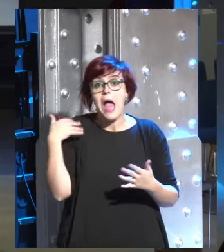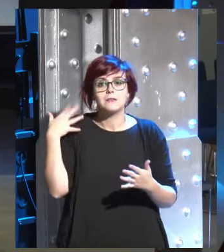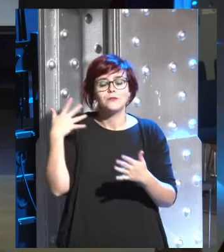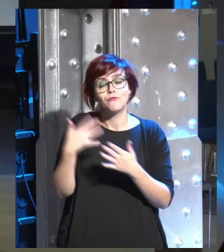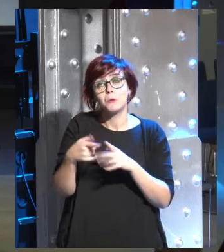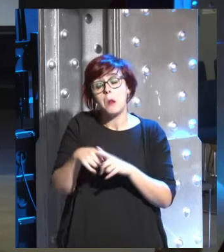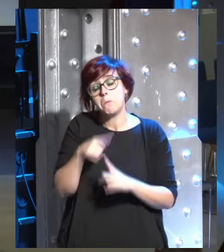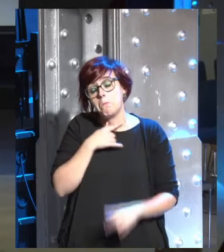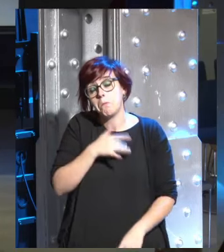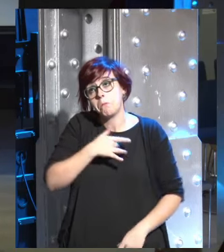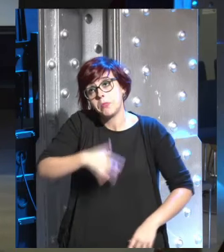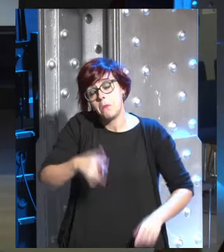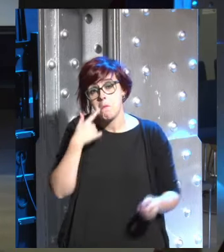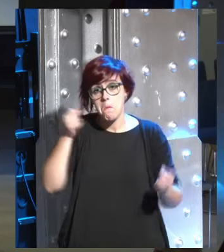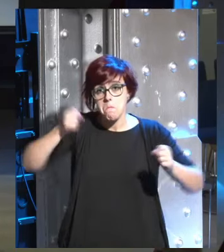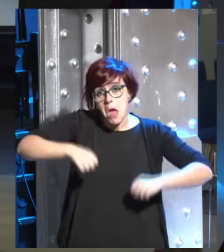importantes o más